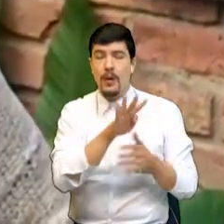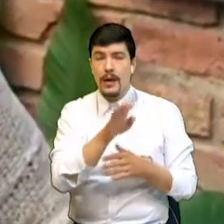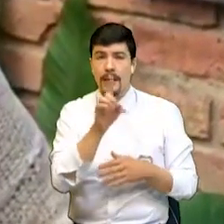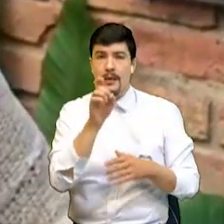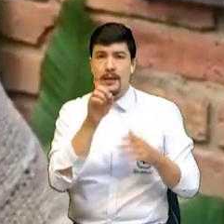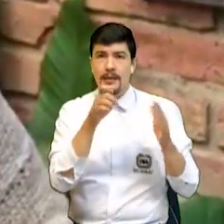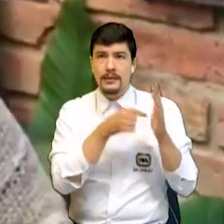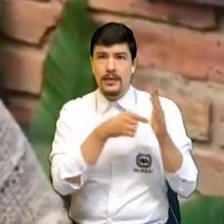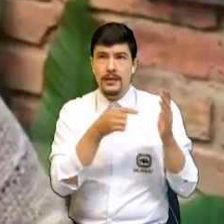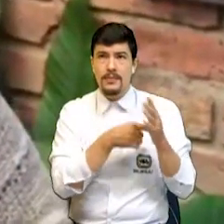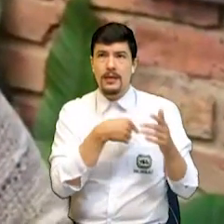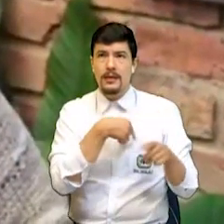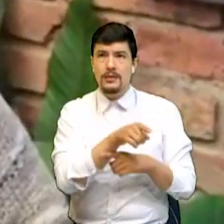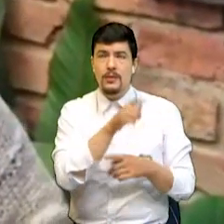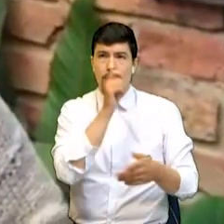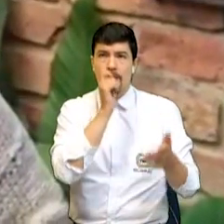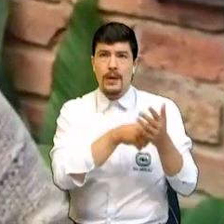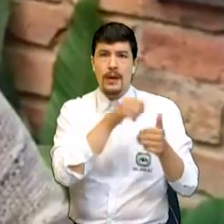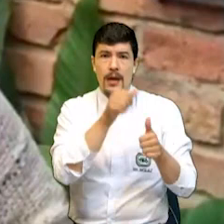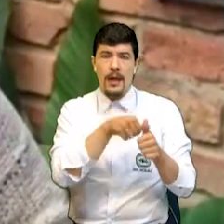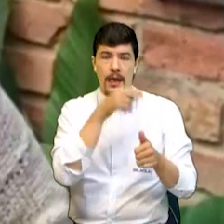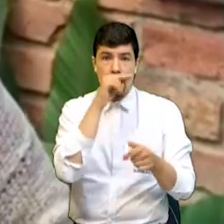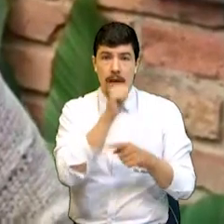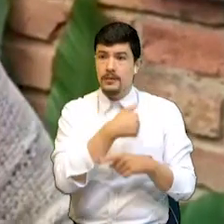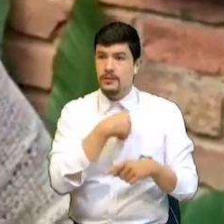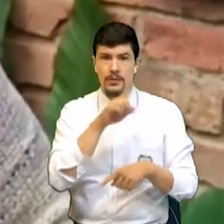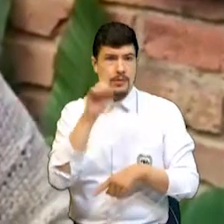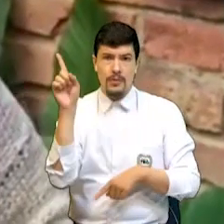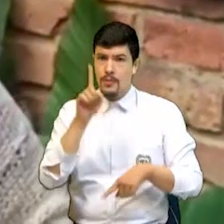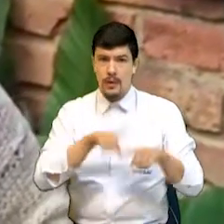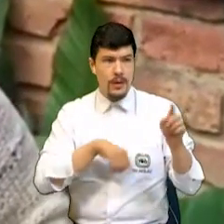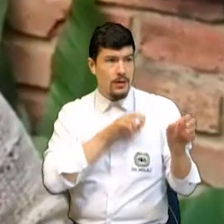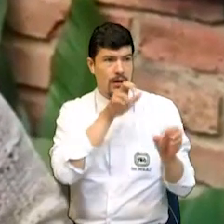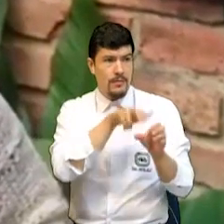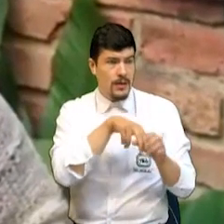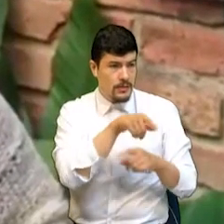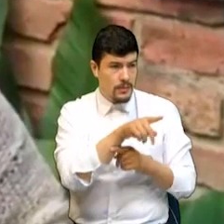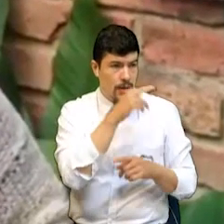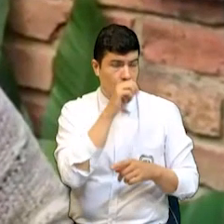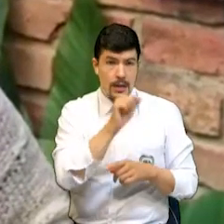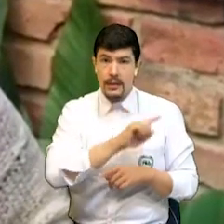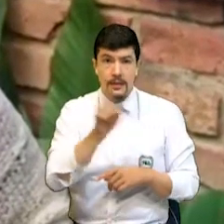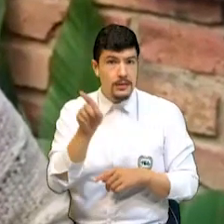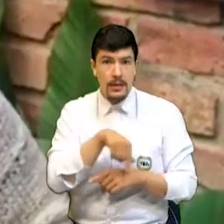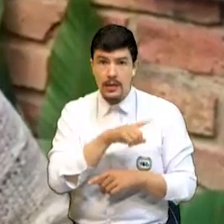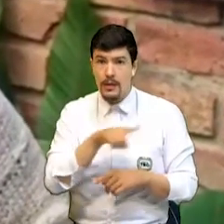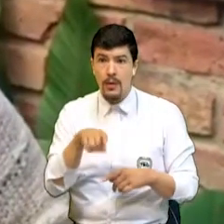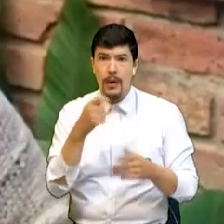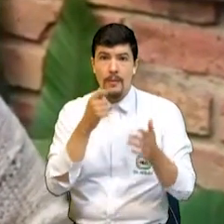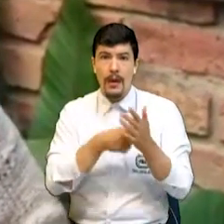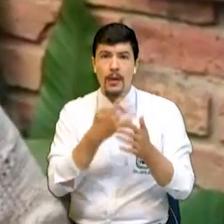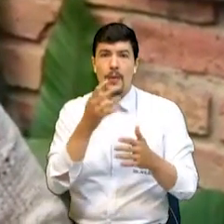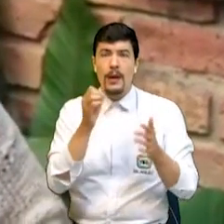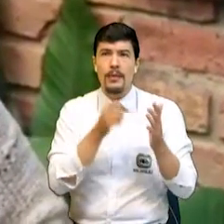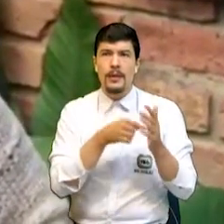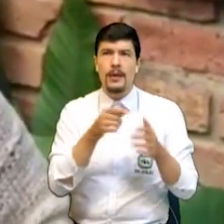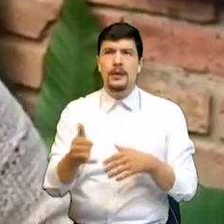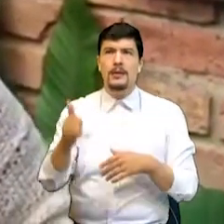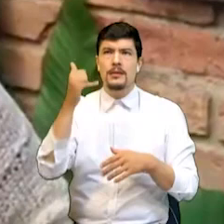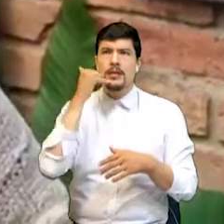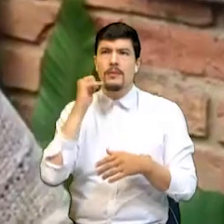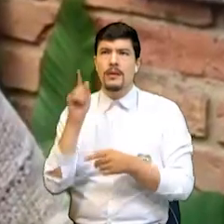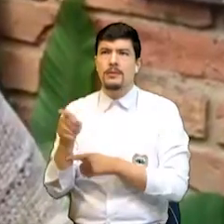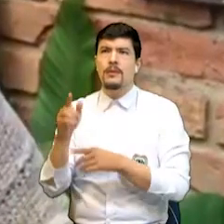mil pesos que tengo que cancelar por cada niña, no puedo ponerlas a estudiar. Y si no cancelamos esos 40 mil pesos, entonces llaman a familia de